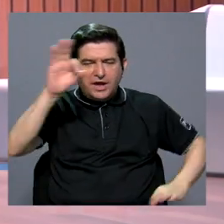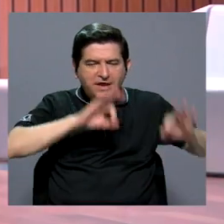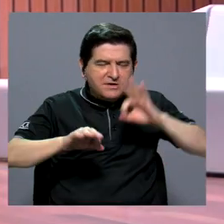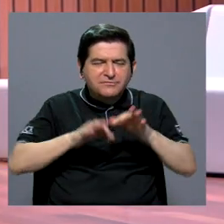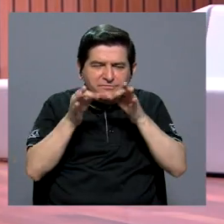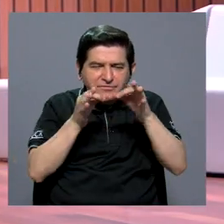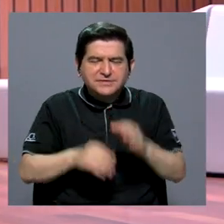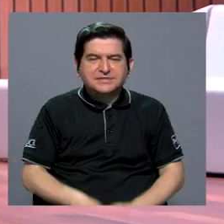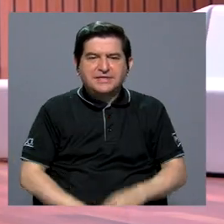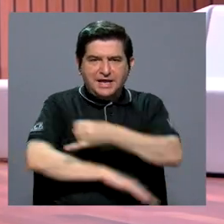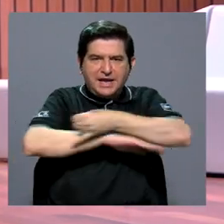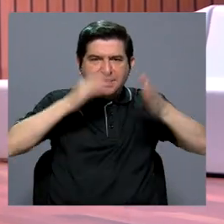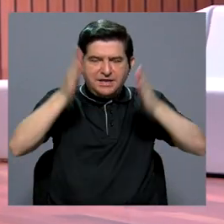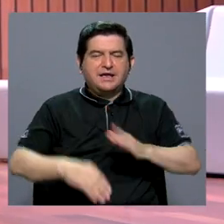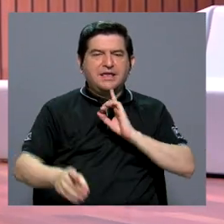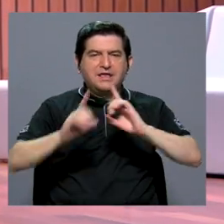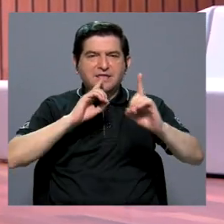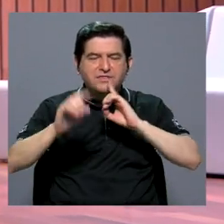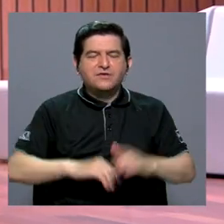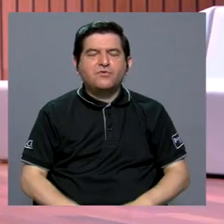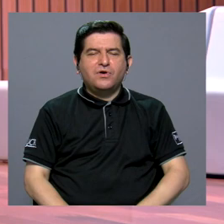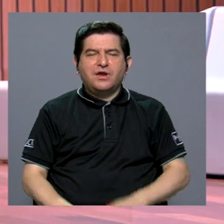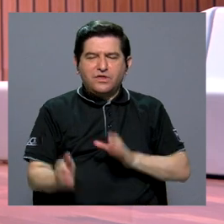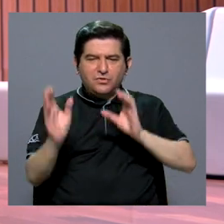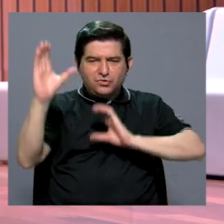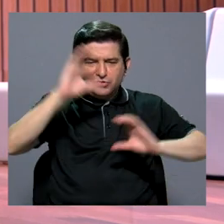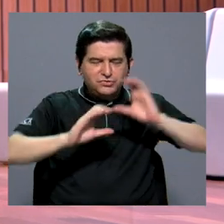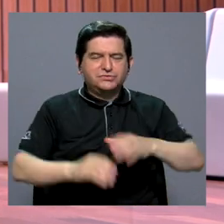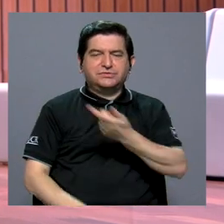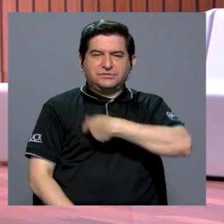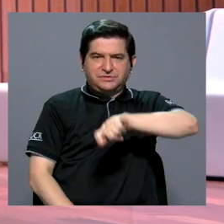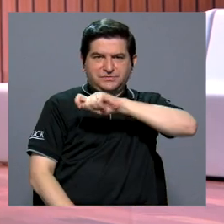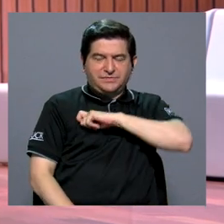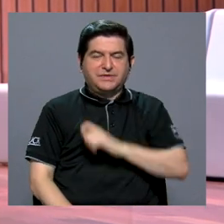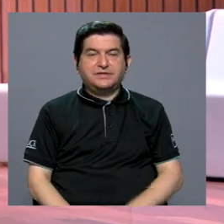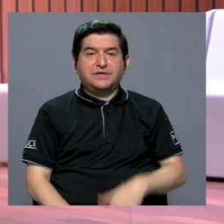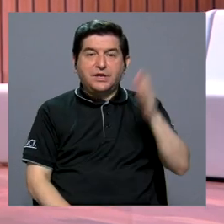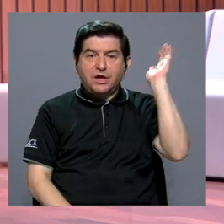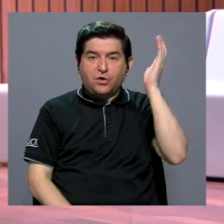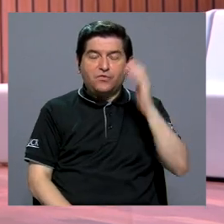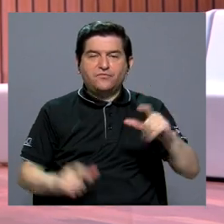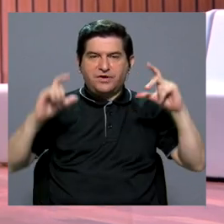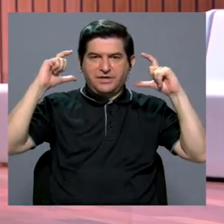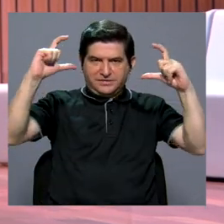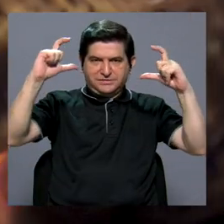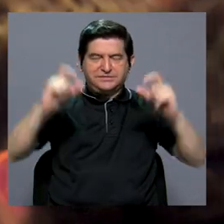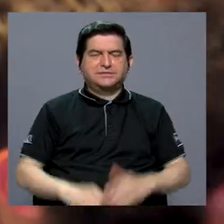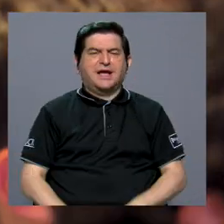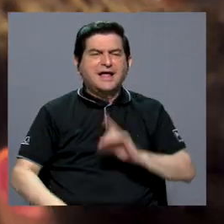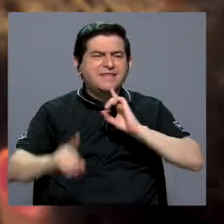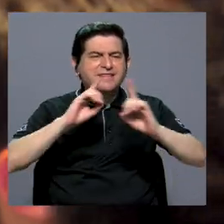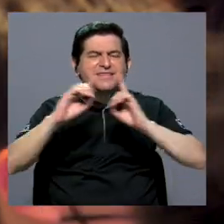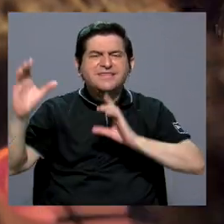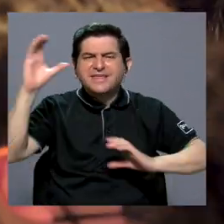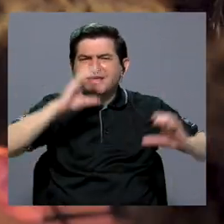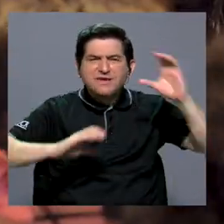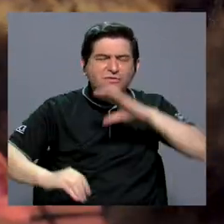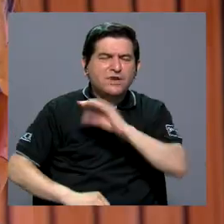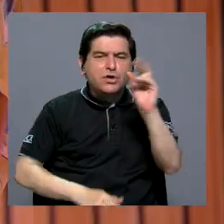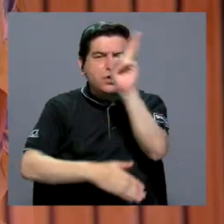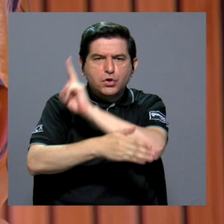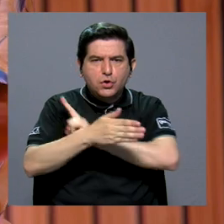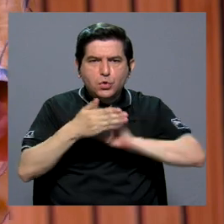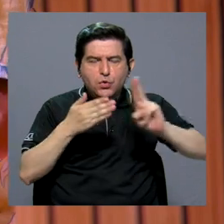partículas, ingeniero y divulgador científico español para llevar a cabo la conferencia titulada divulgación